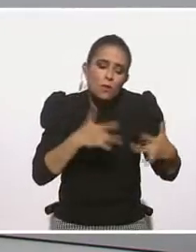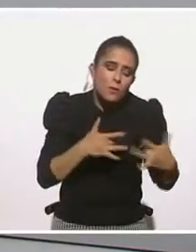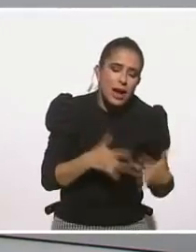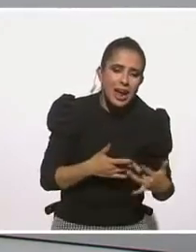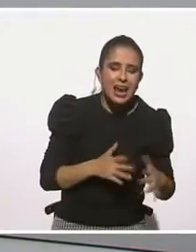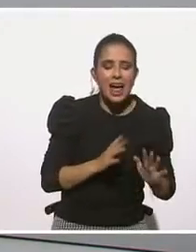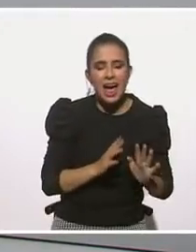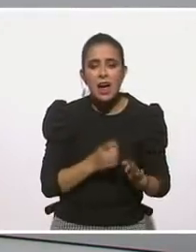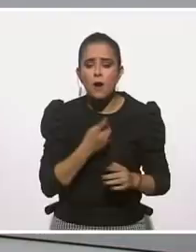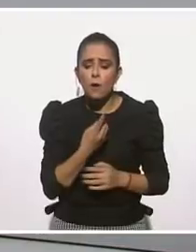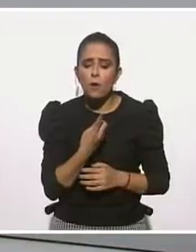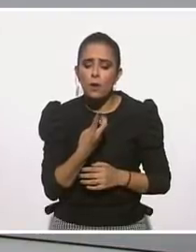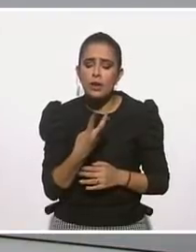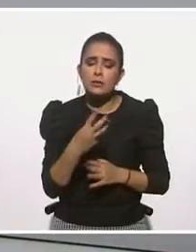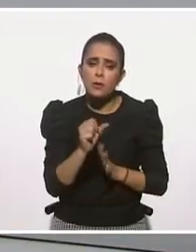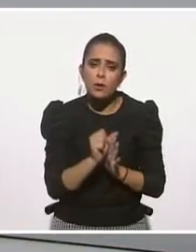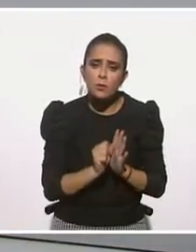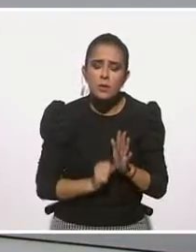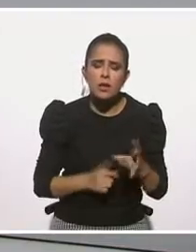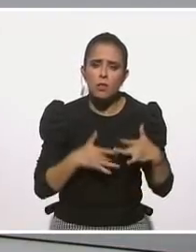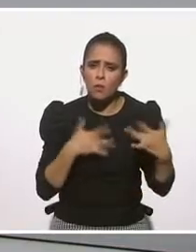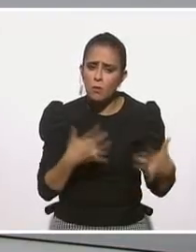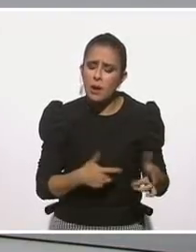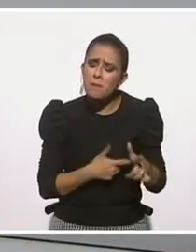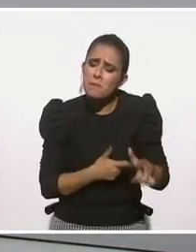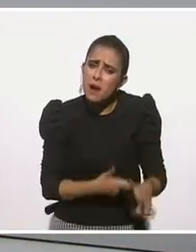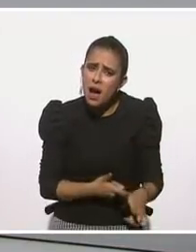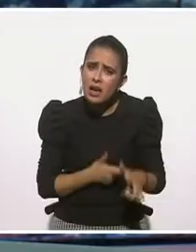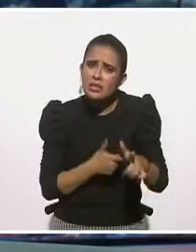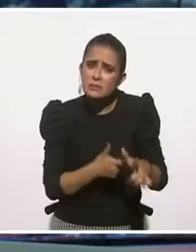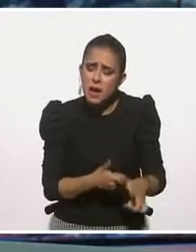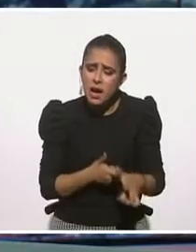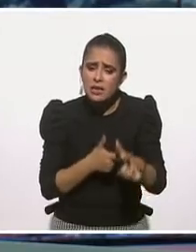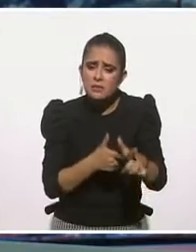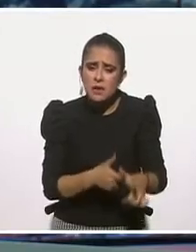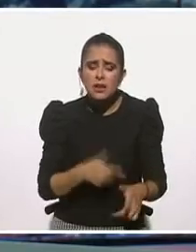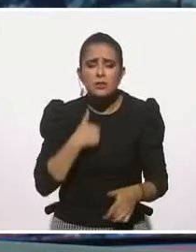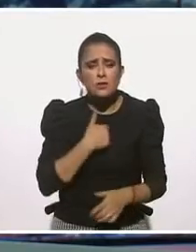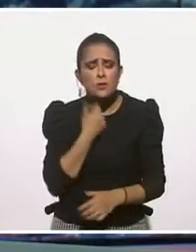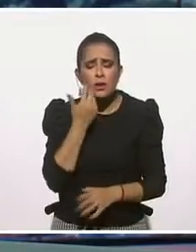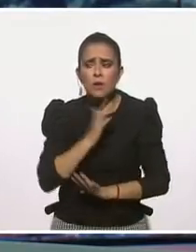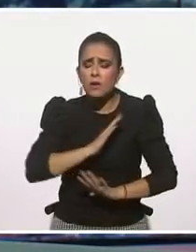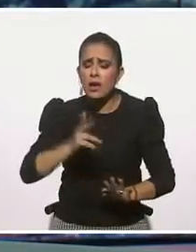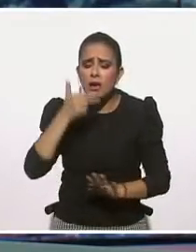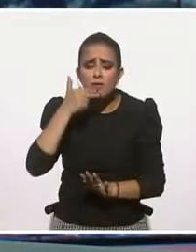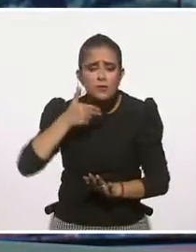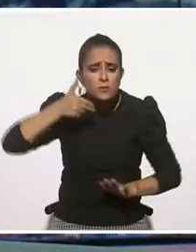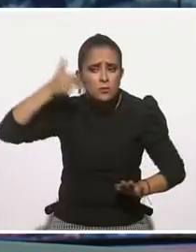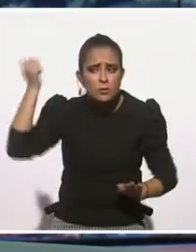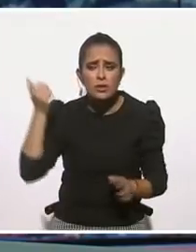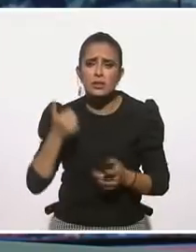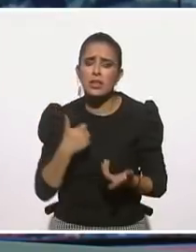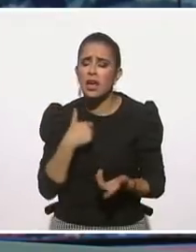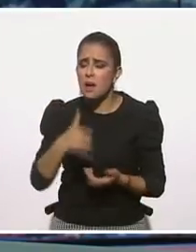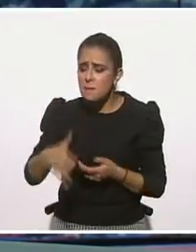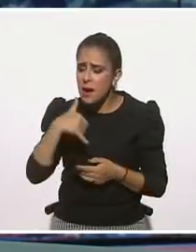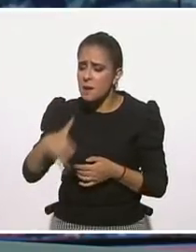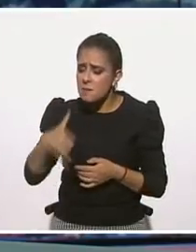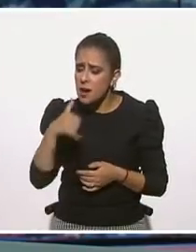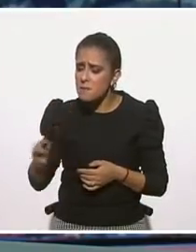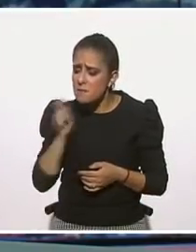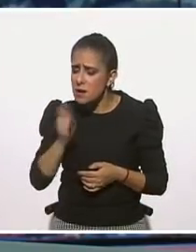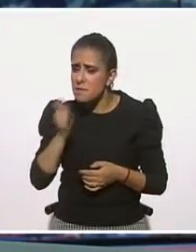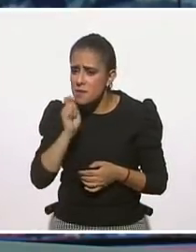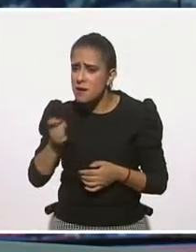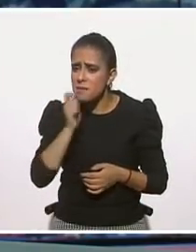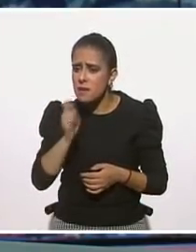meses, si el duelo genera otra complicación como ganas de morir, empiezo a consumir sustancias, no duermo